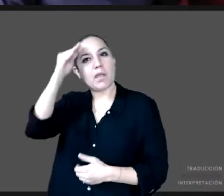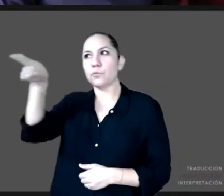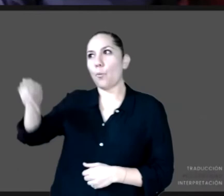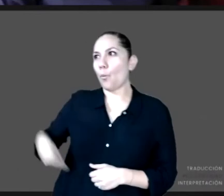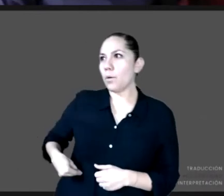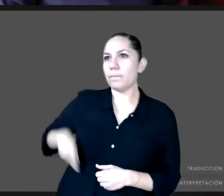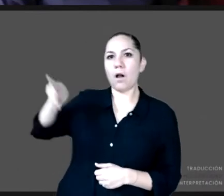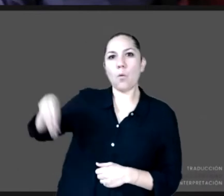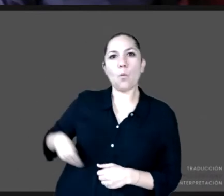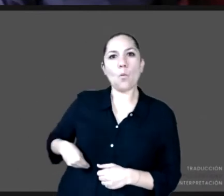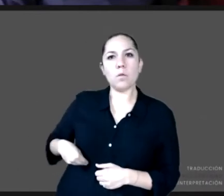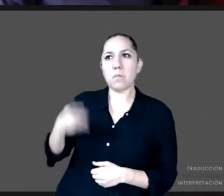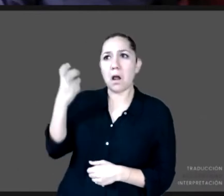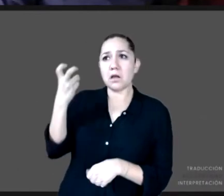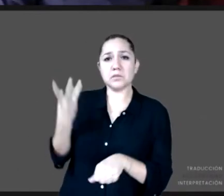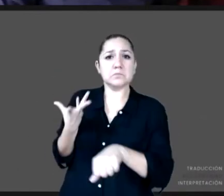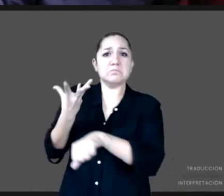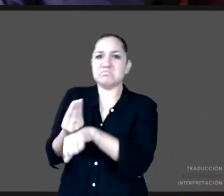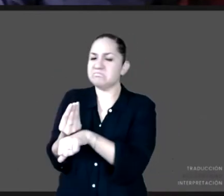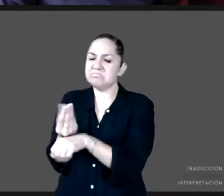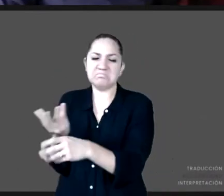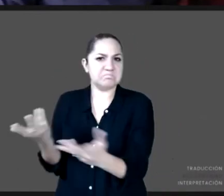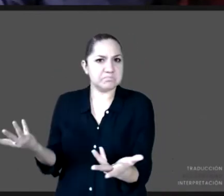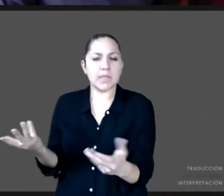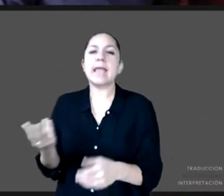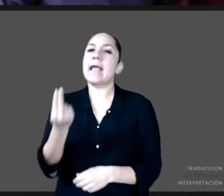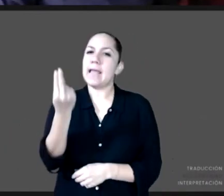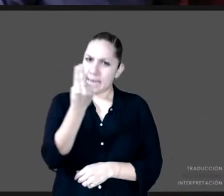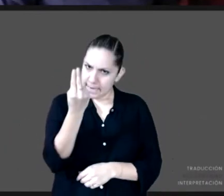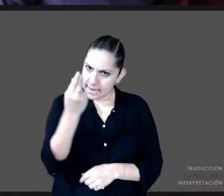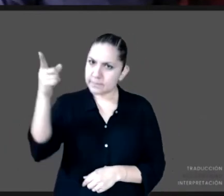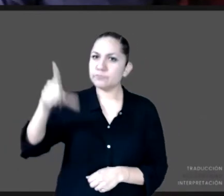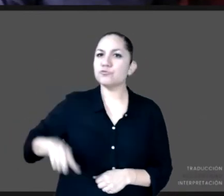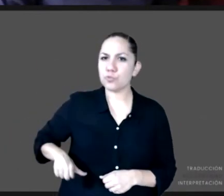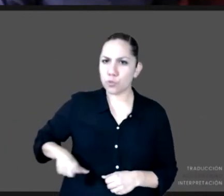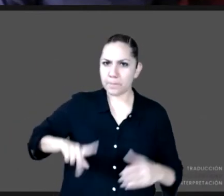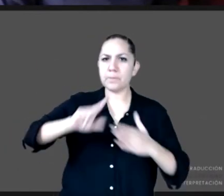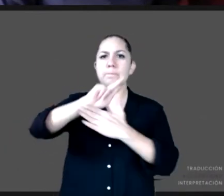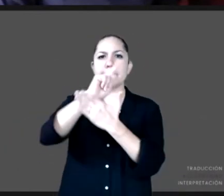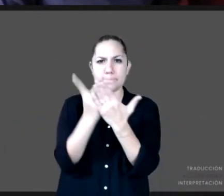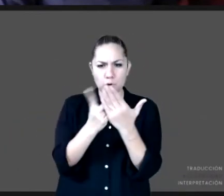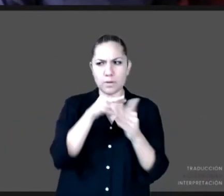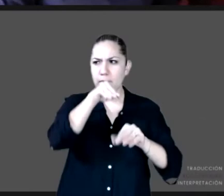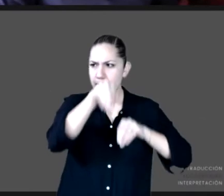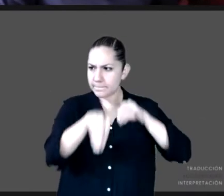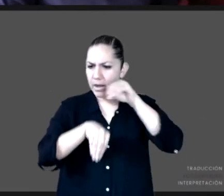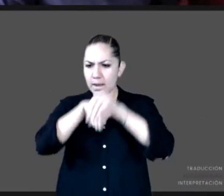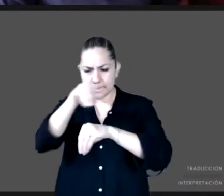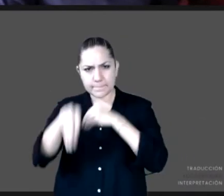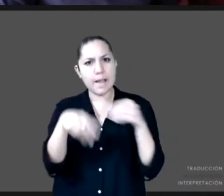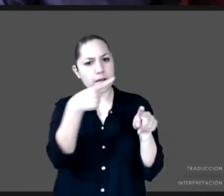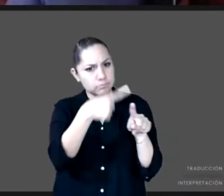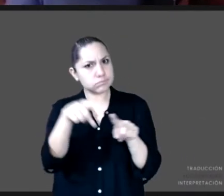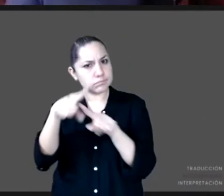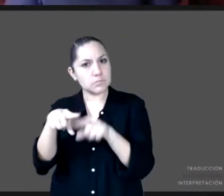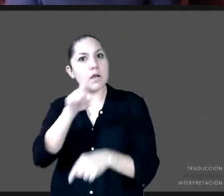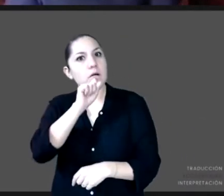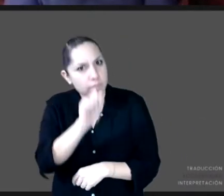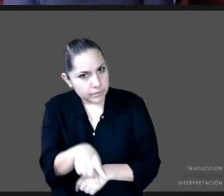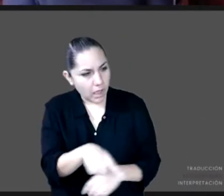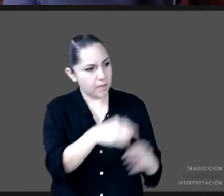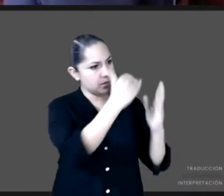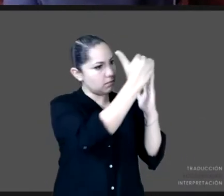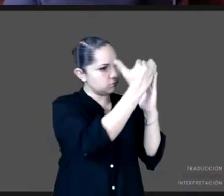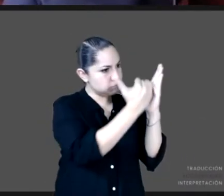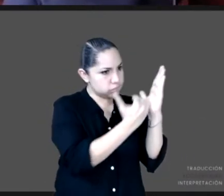mucho que ver con, sí, las políticas públicas, pero también con específicamente analizar los procedimientos y los protocolos a los que tienen